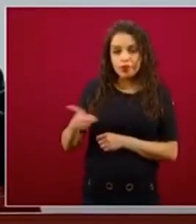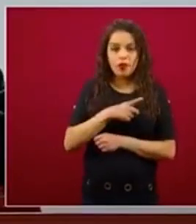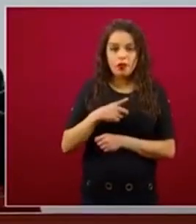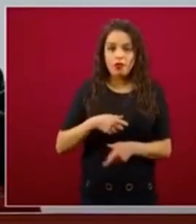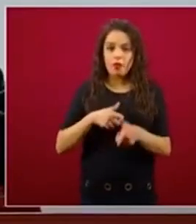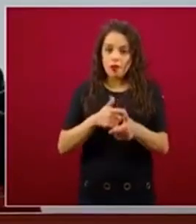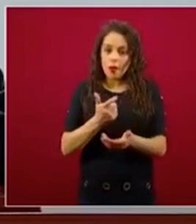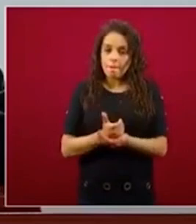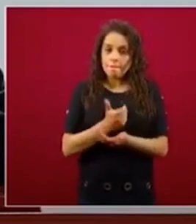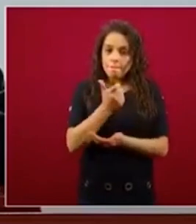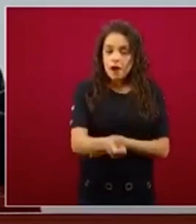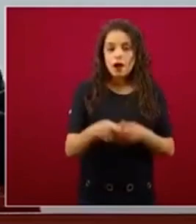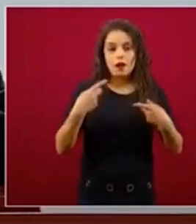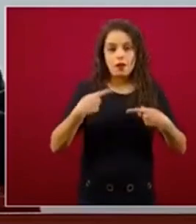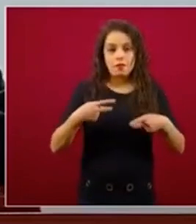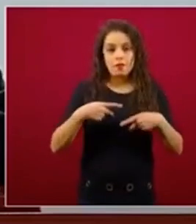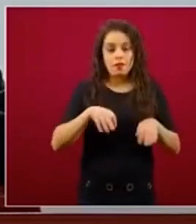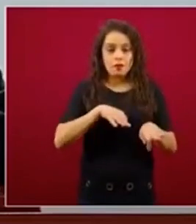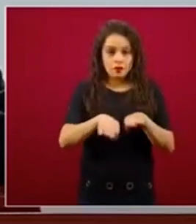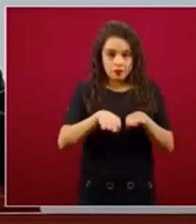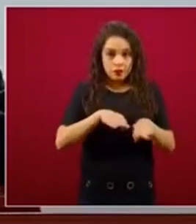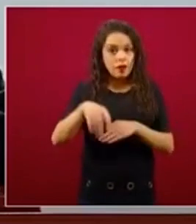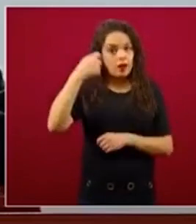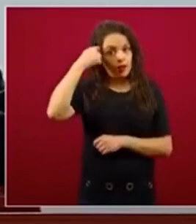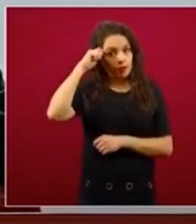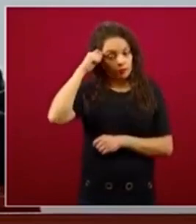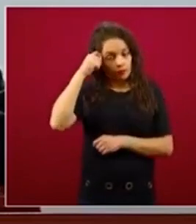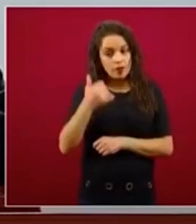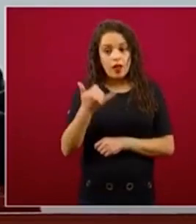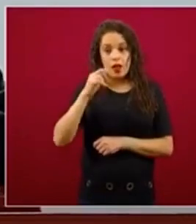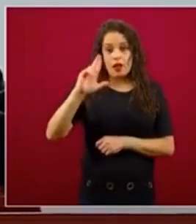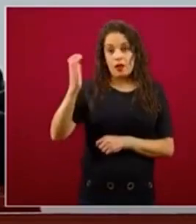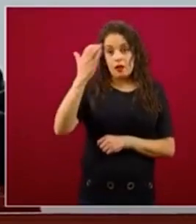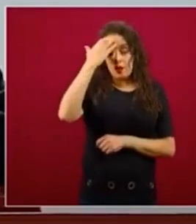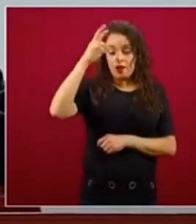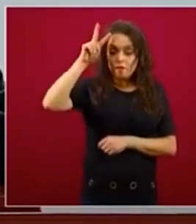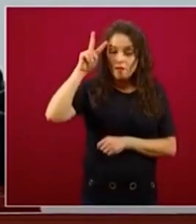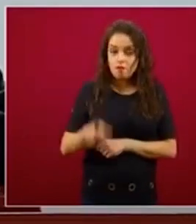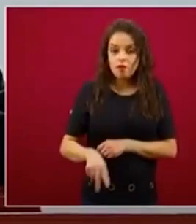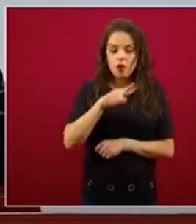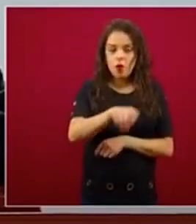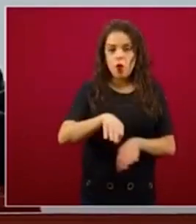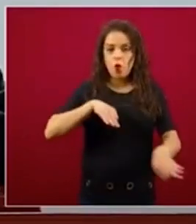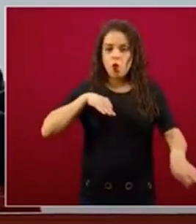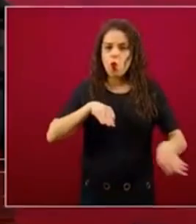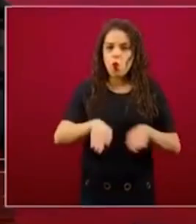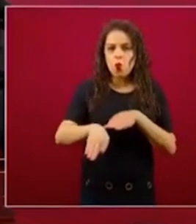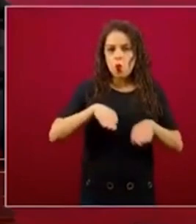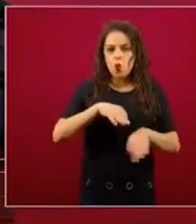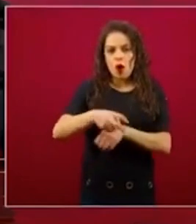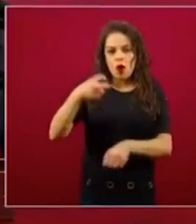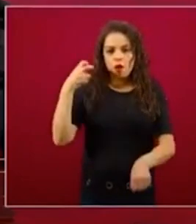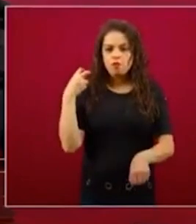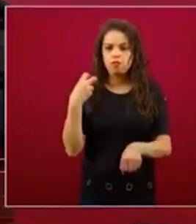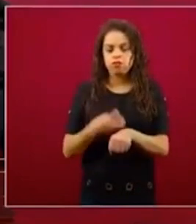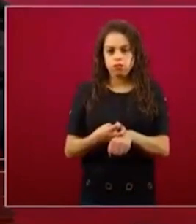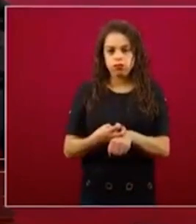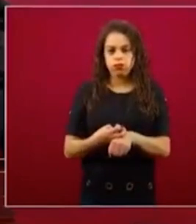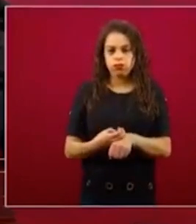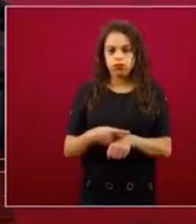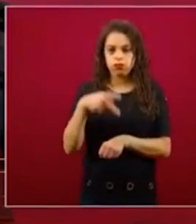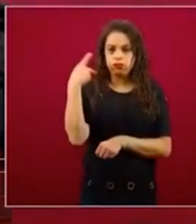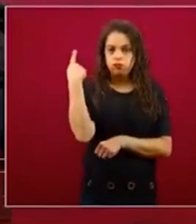y reconocer esa labor que han hecho las trabajadoras del hogar en sus familias,